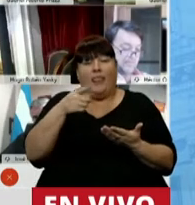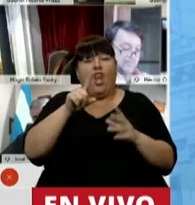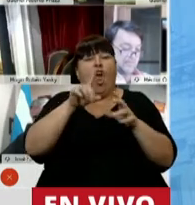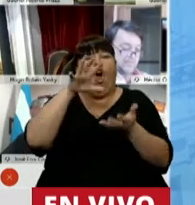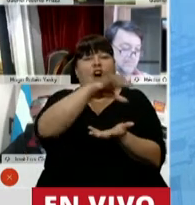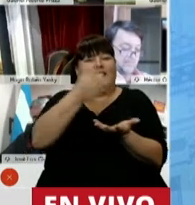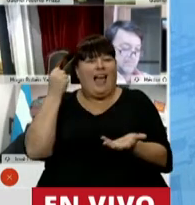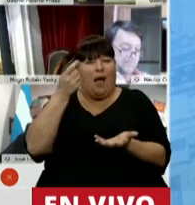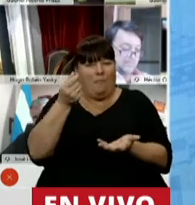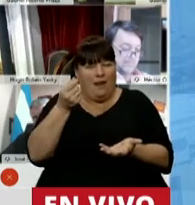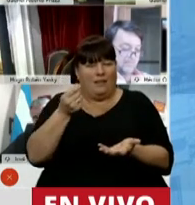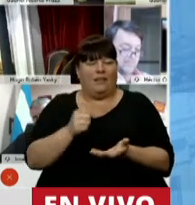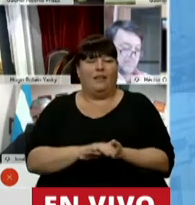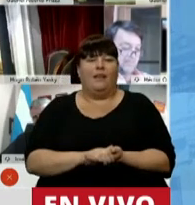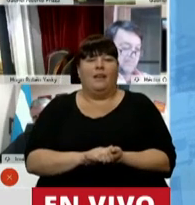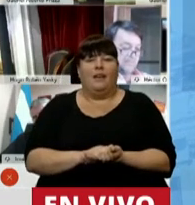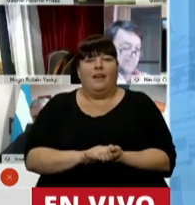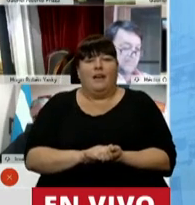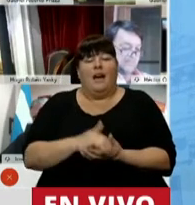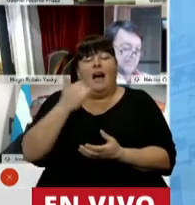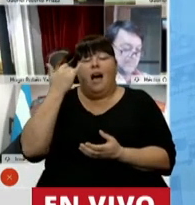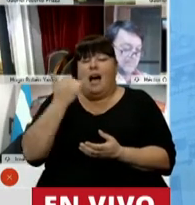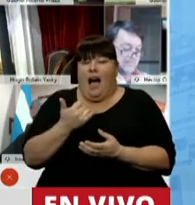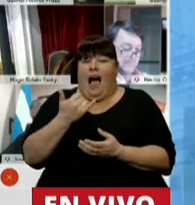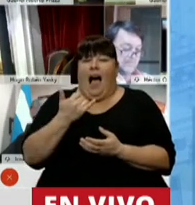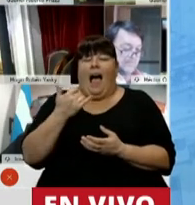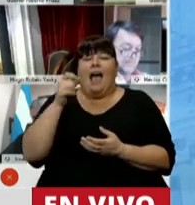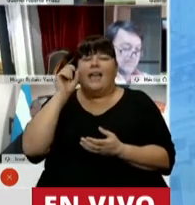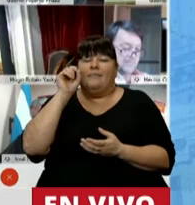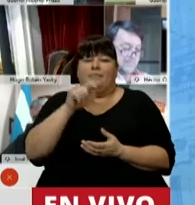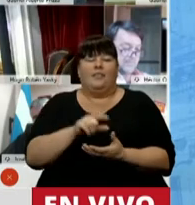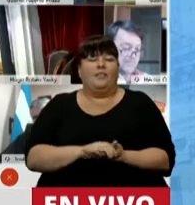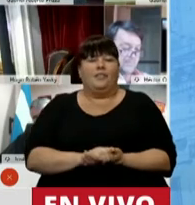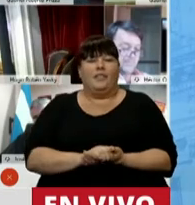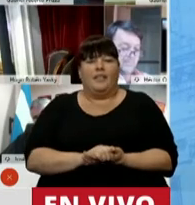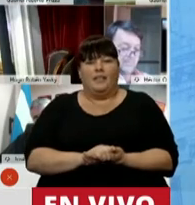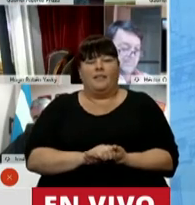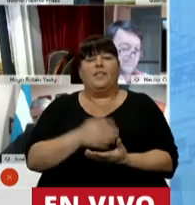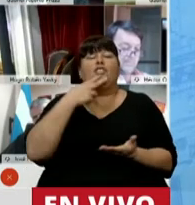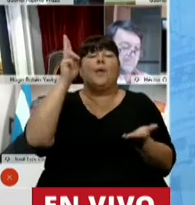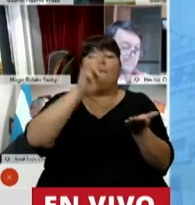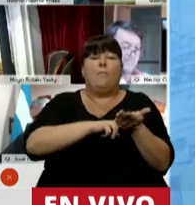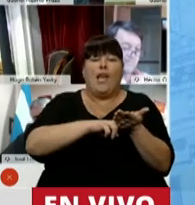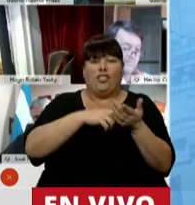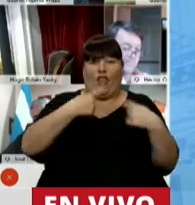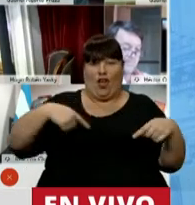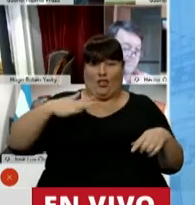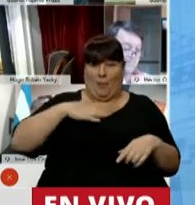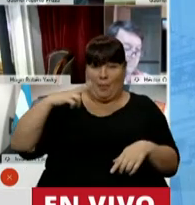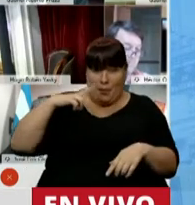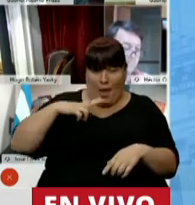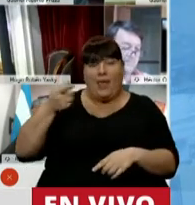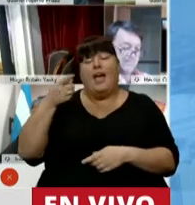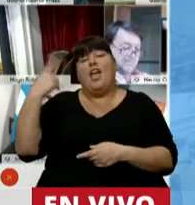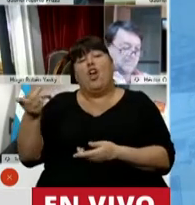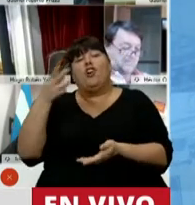confiscatoriedad. Existe una sustancial correspondencia entre el impuesto de los bienes personales y